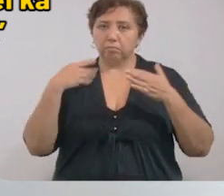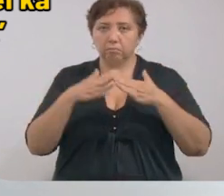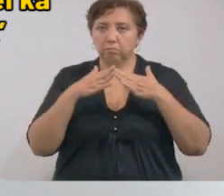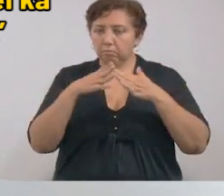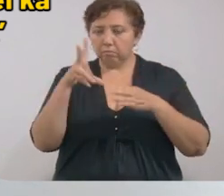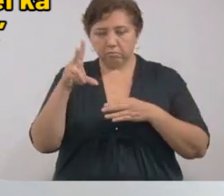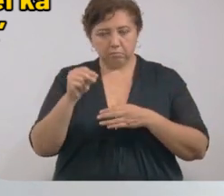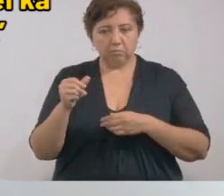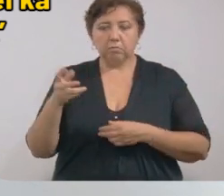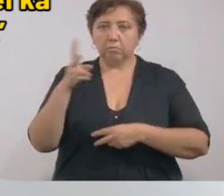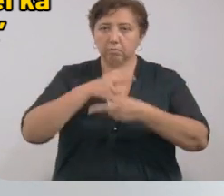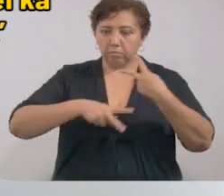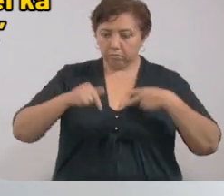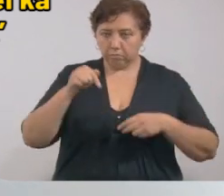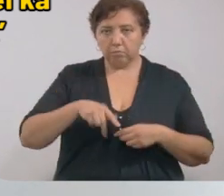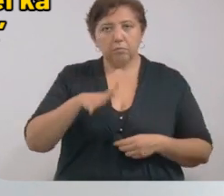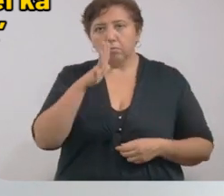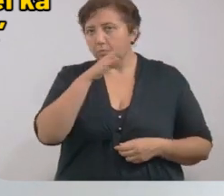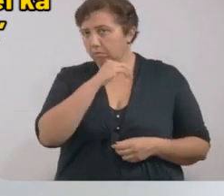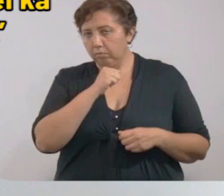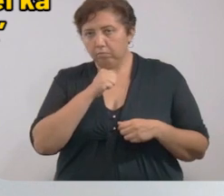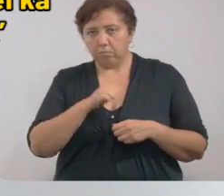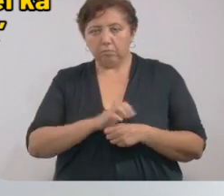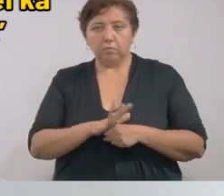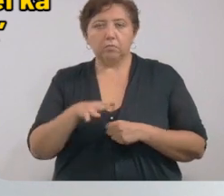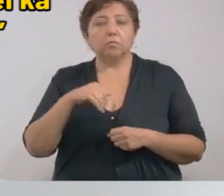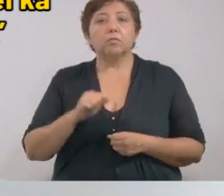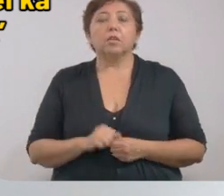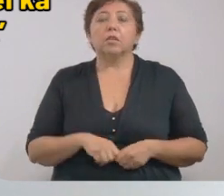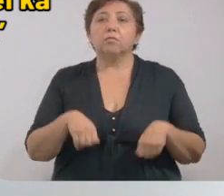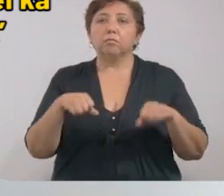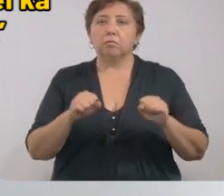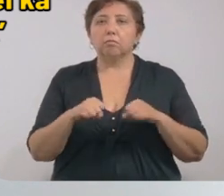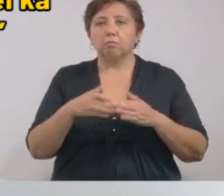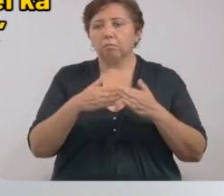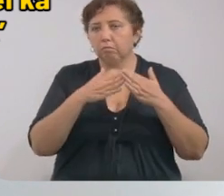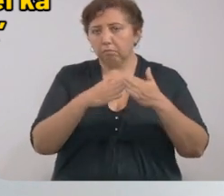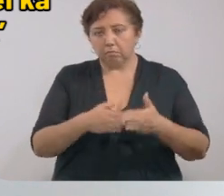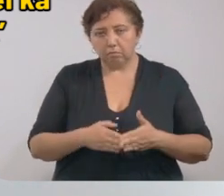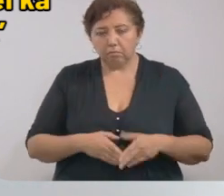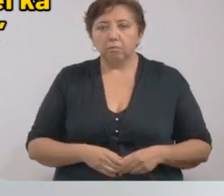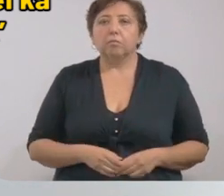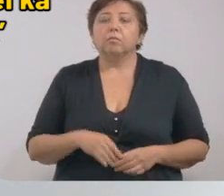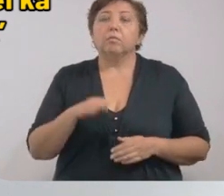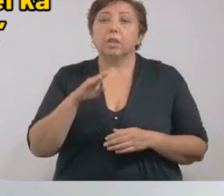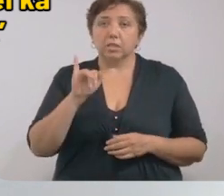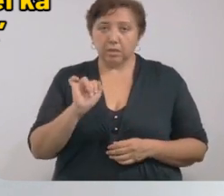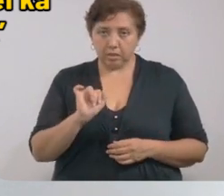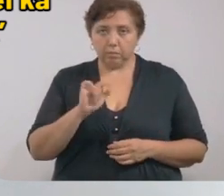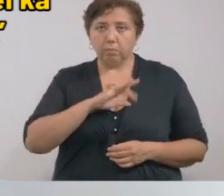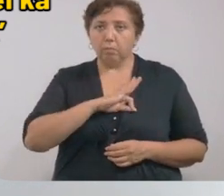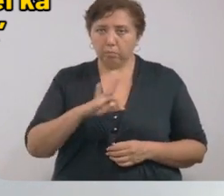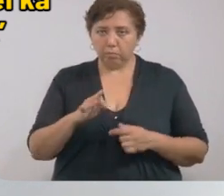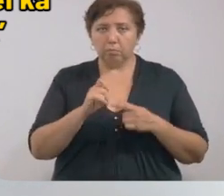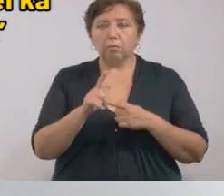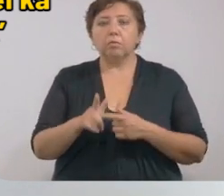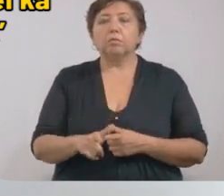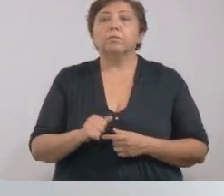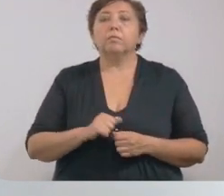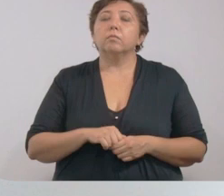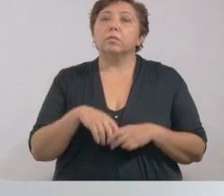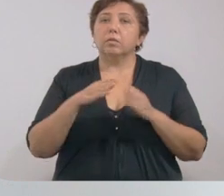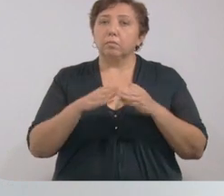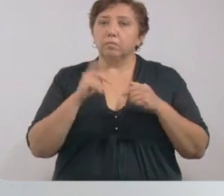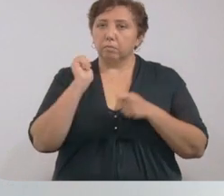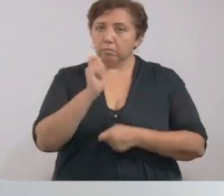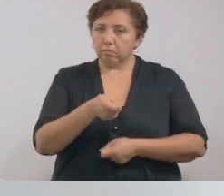para estar en tierra y se prohibirá el uso de cualquier vehículo acuático con motor, excepto las dedicadas a la pesca ribereña.